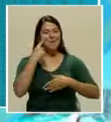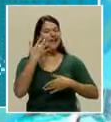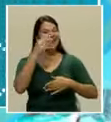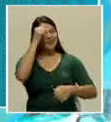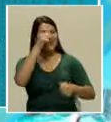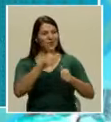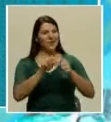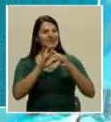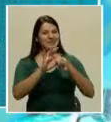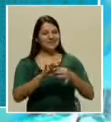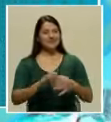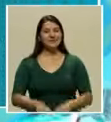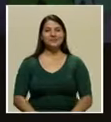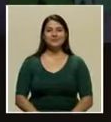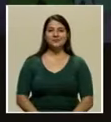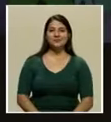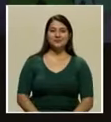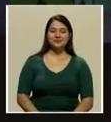y del Castella.